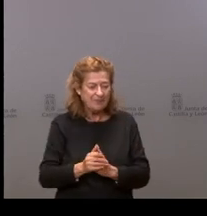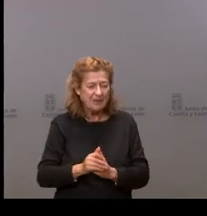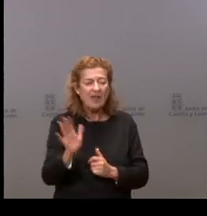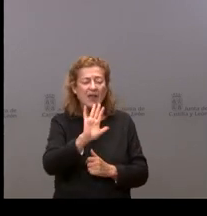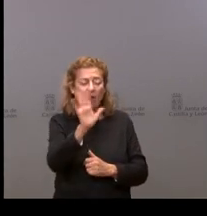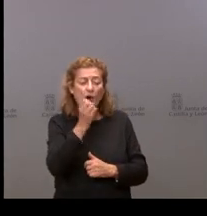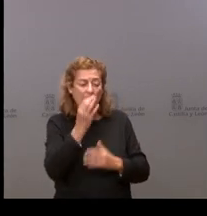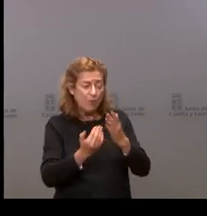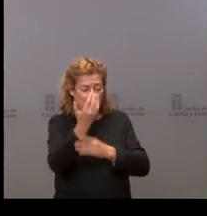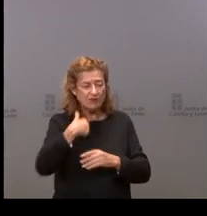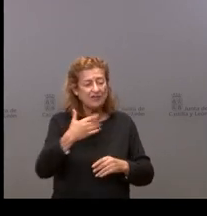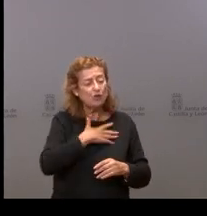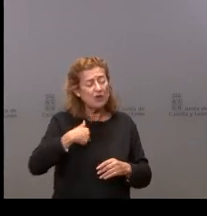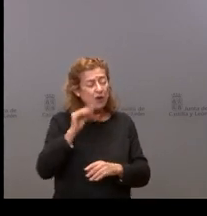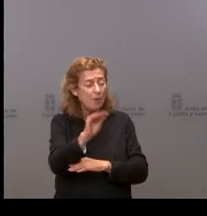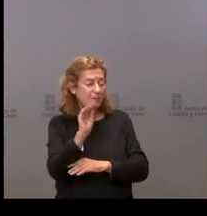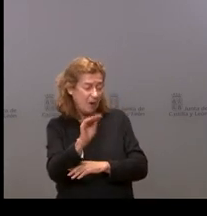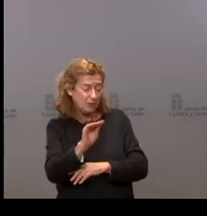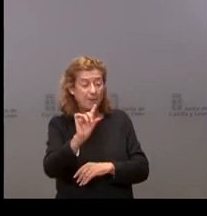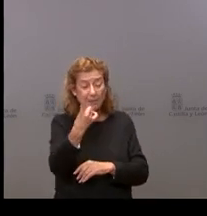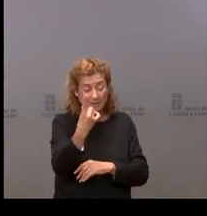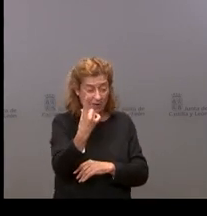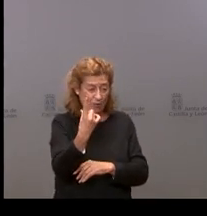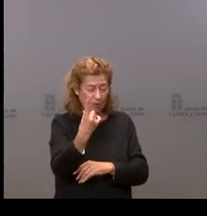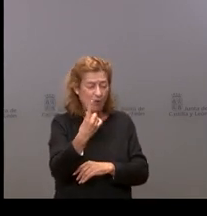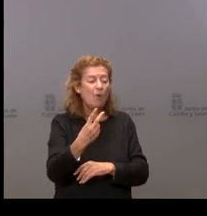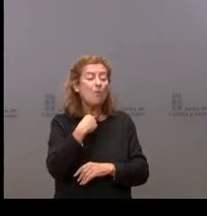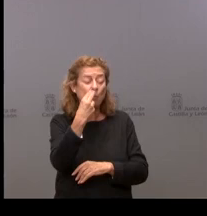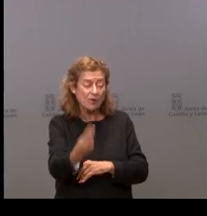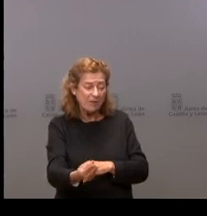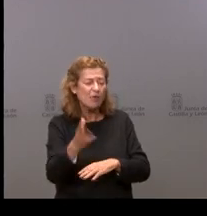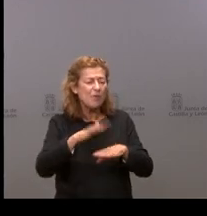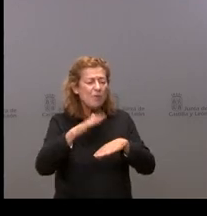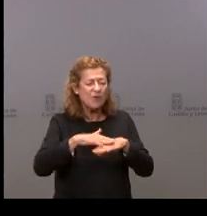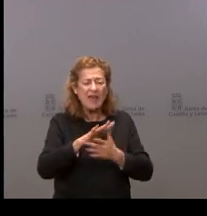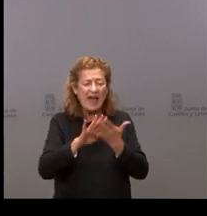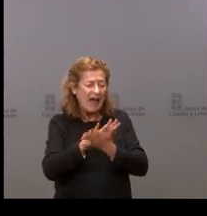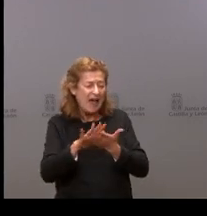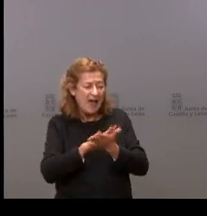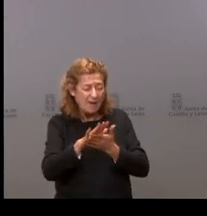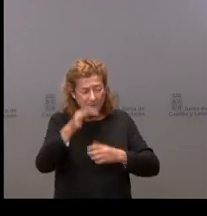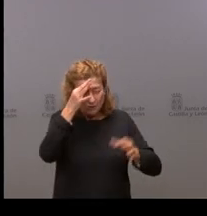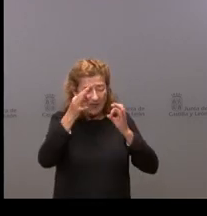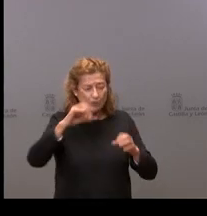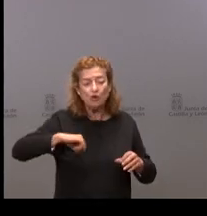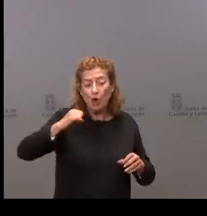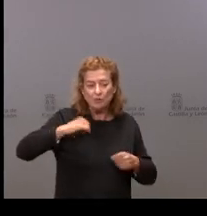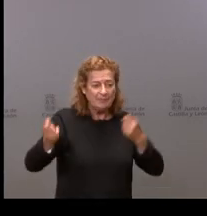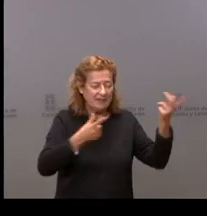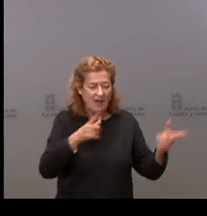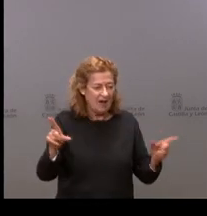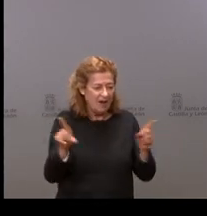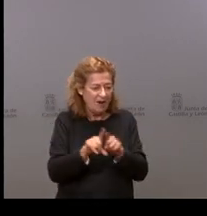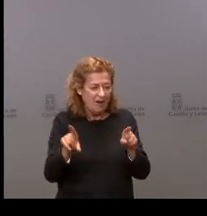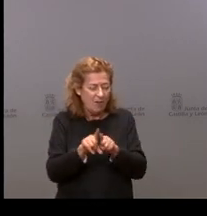Hola, buenos días. Yo quería preguntarle en primer lugar al portavoz, porque se está hablando de los datos de hospitalización como los que